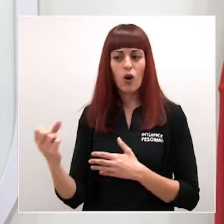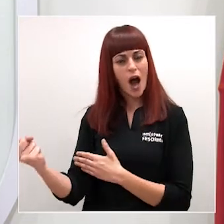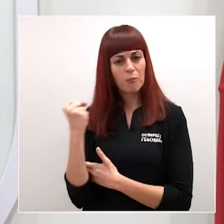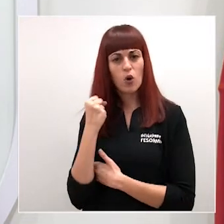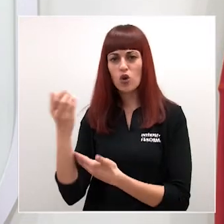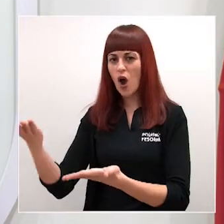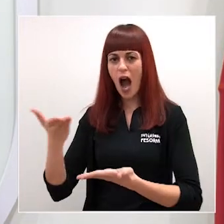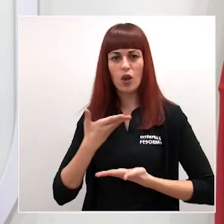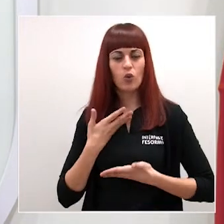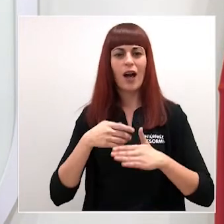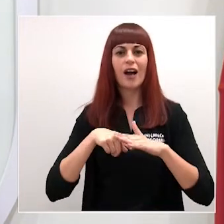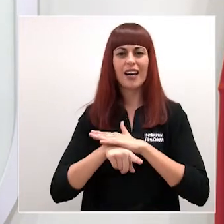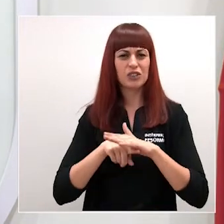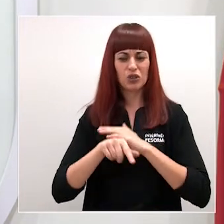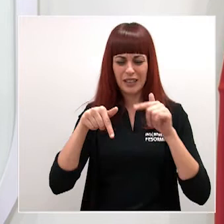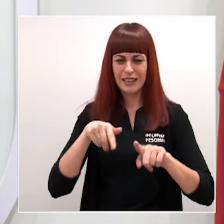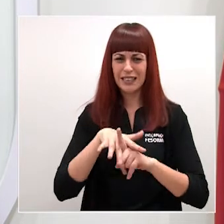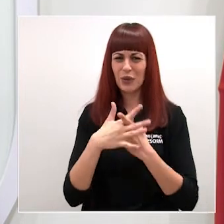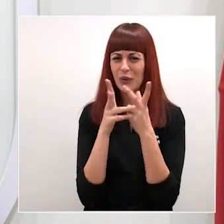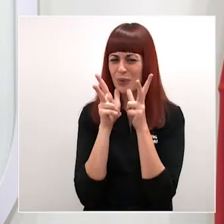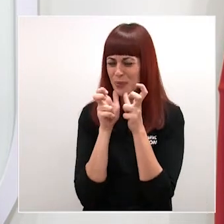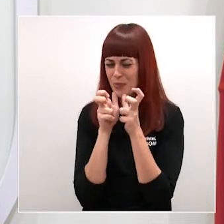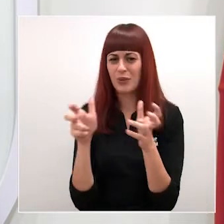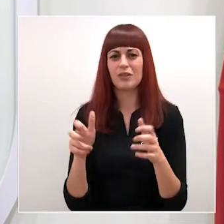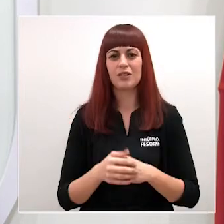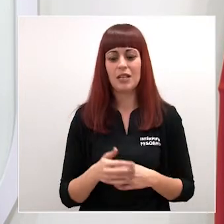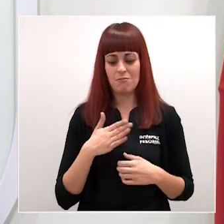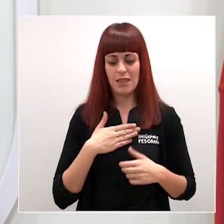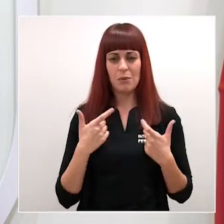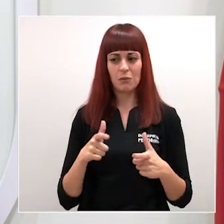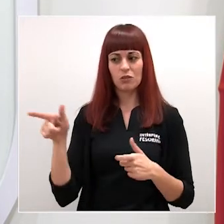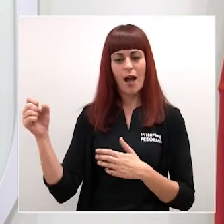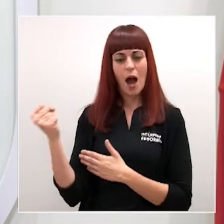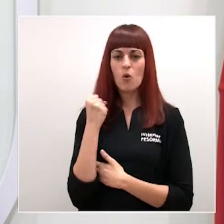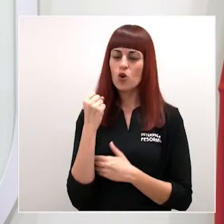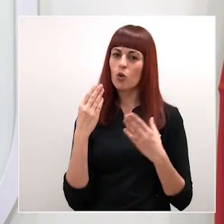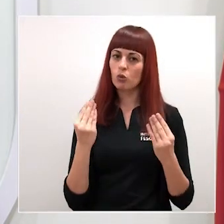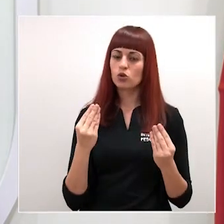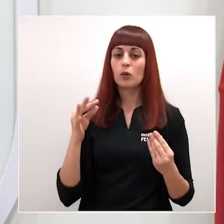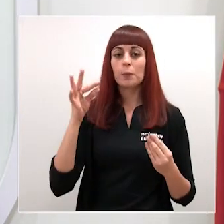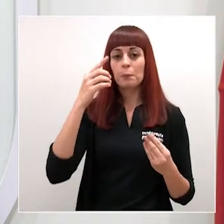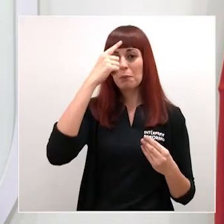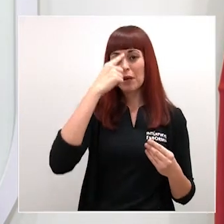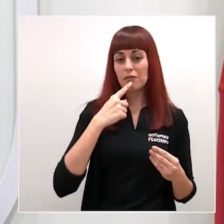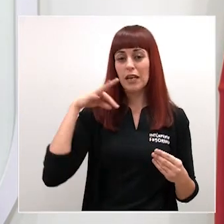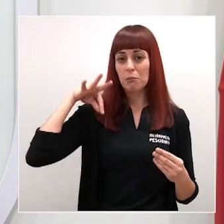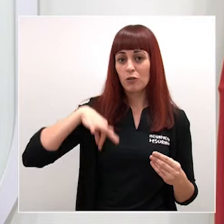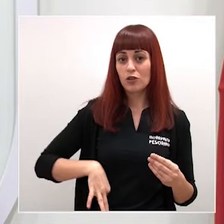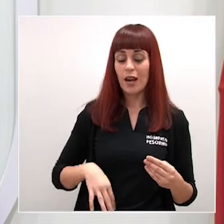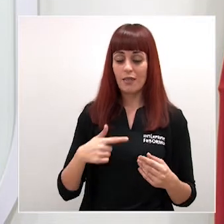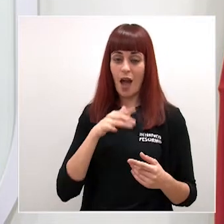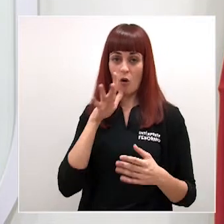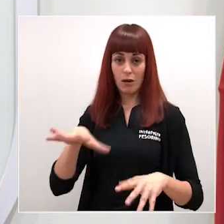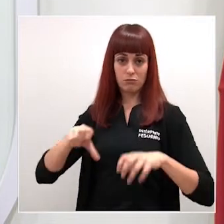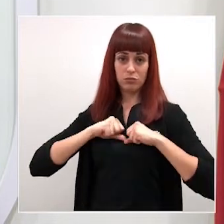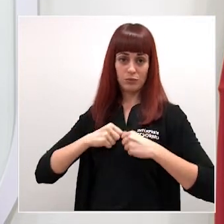ayuda en la gestión de esta vorágine diaria de nuestro departamento los perfiles profesionales de estos nuevos altos cargos